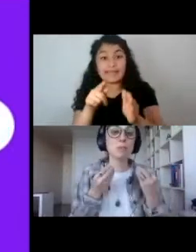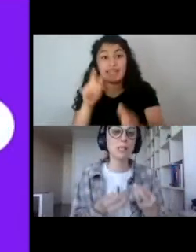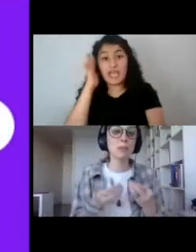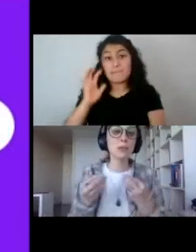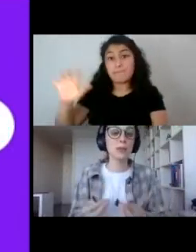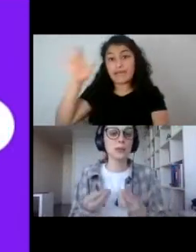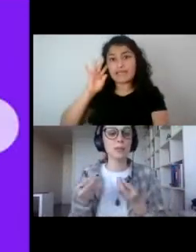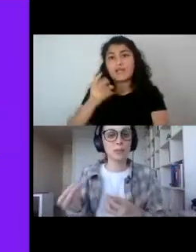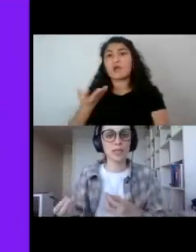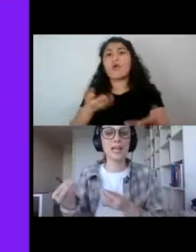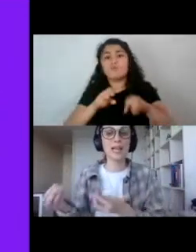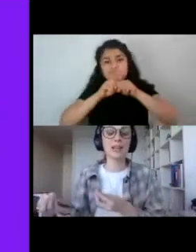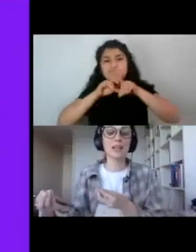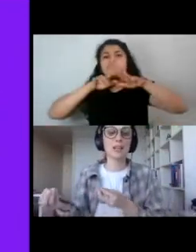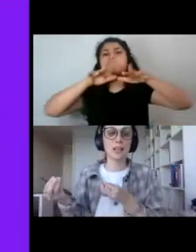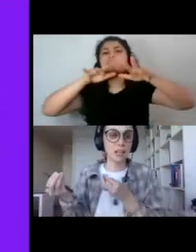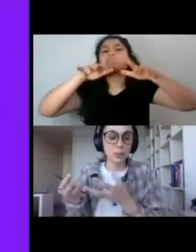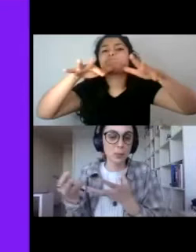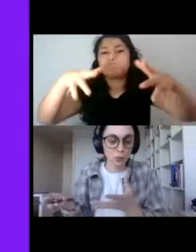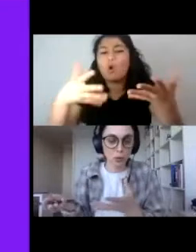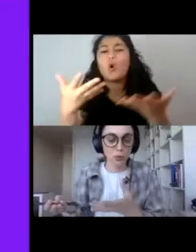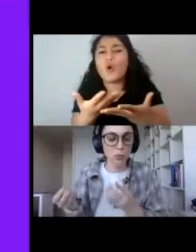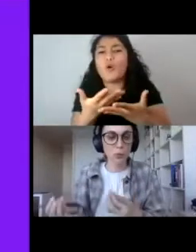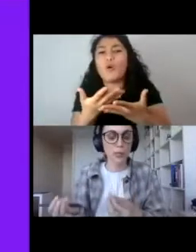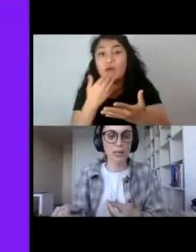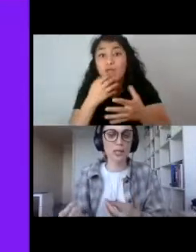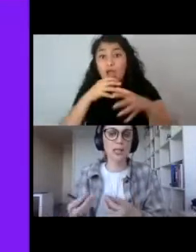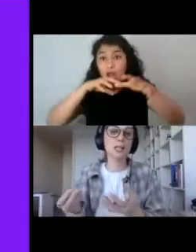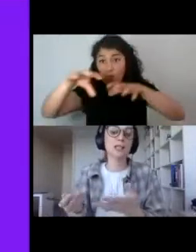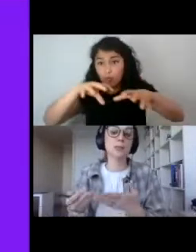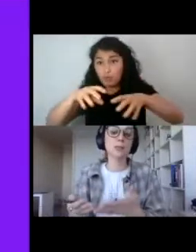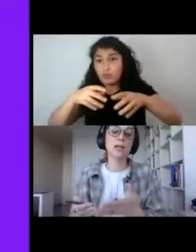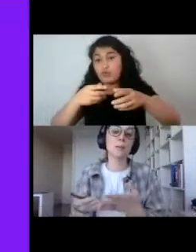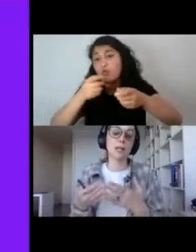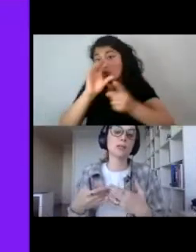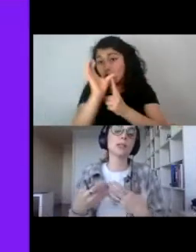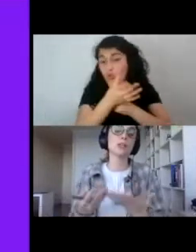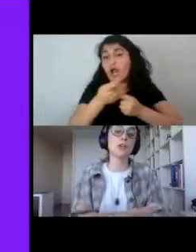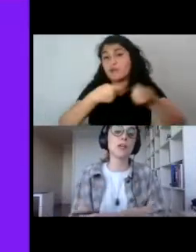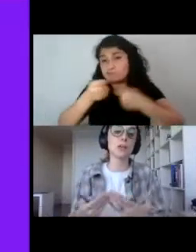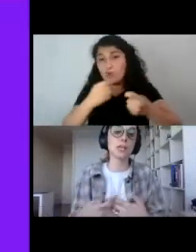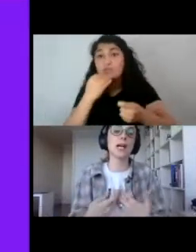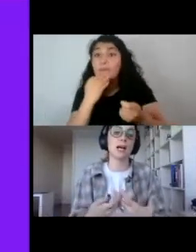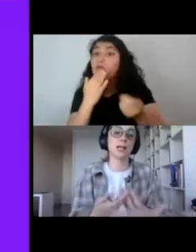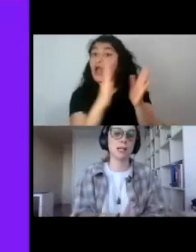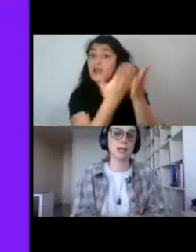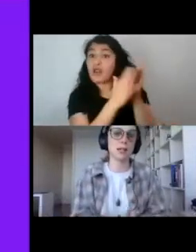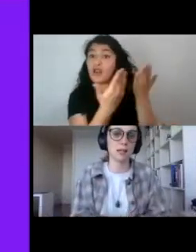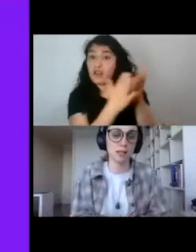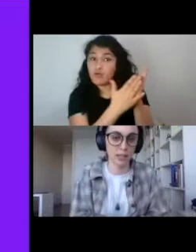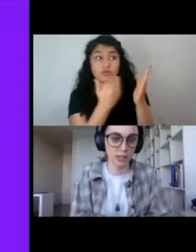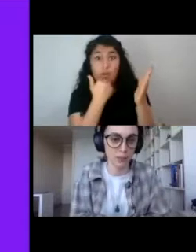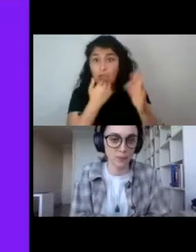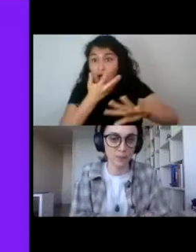transmite, por supuesto, también en los productos culturales y la literatura para adolescentes y jóvenes no está ajena